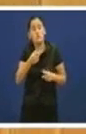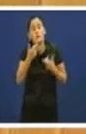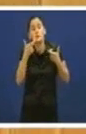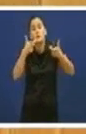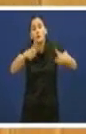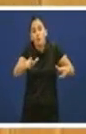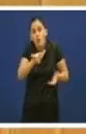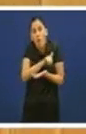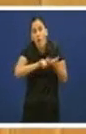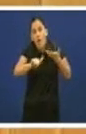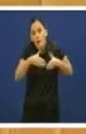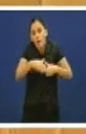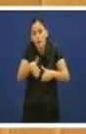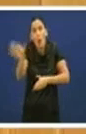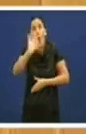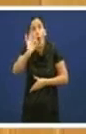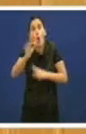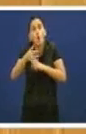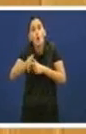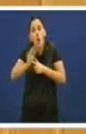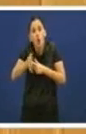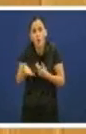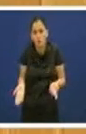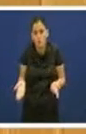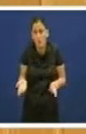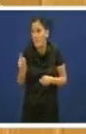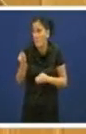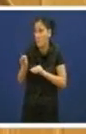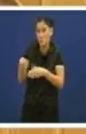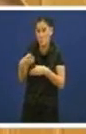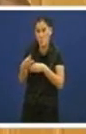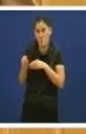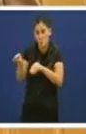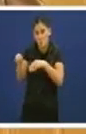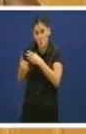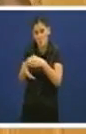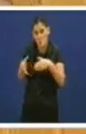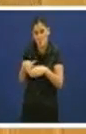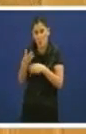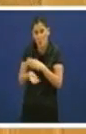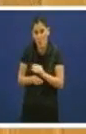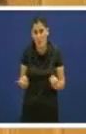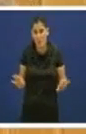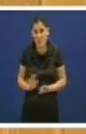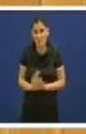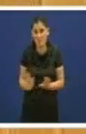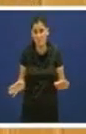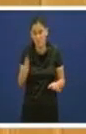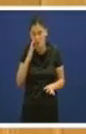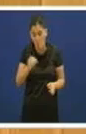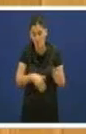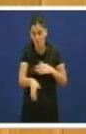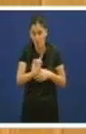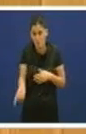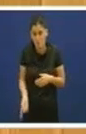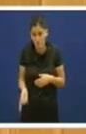complemento ao sector eólico vostedes non fixeron absolutamente nada deso nin o van a facer e por certo retratense unha